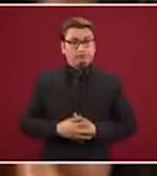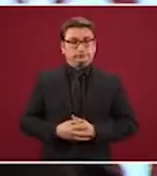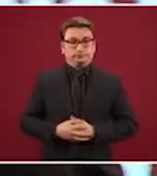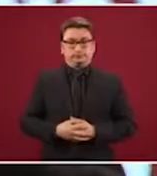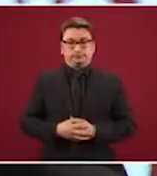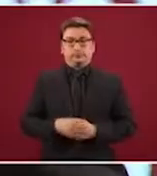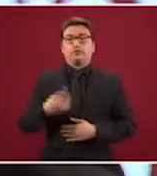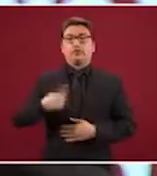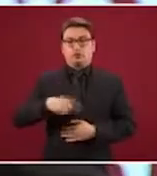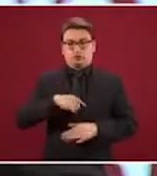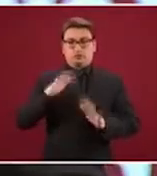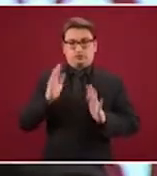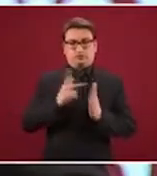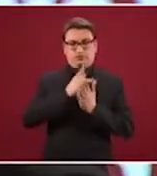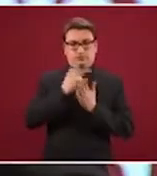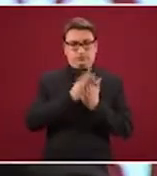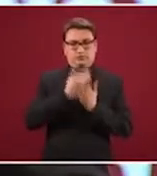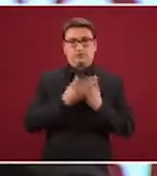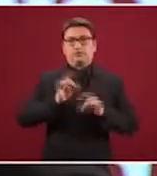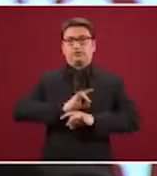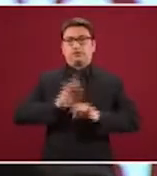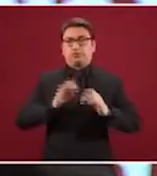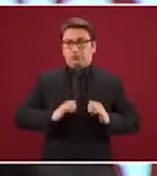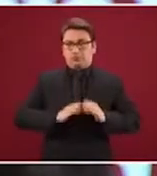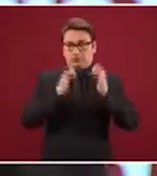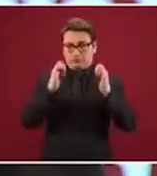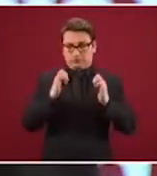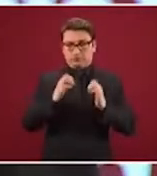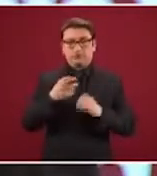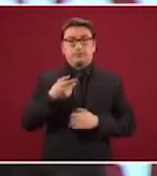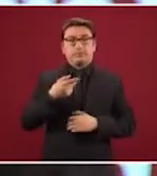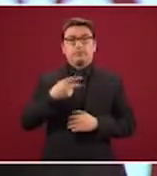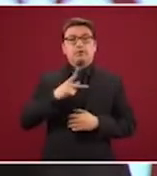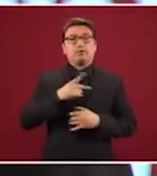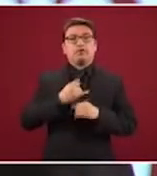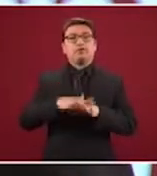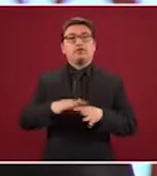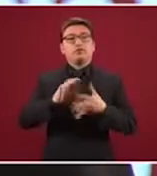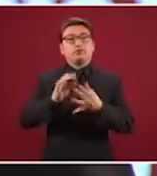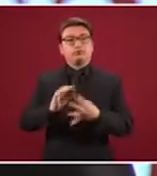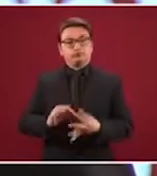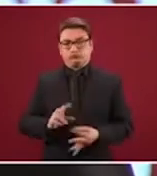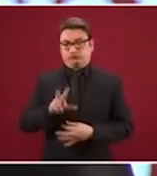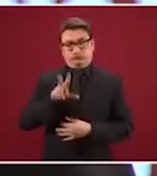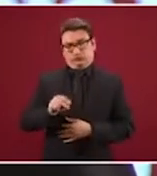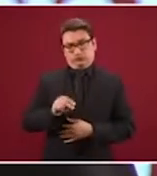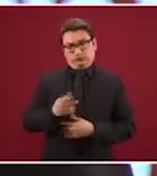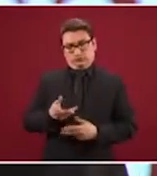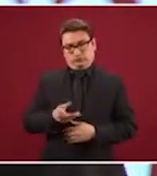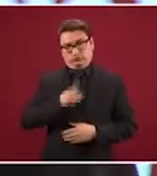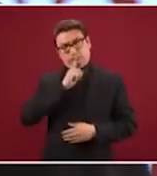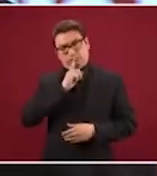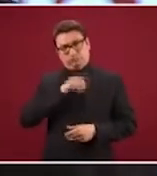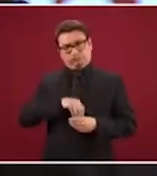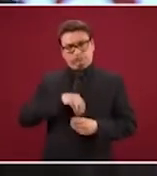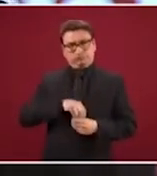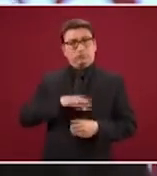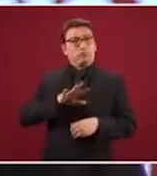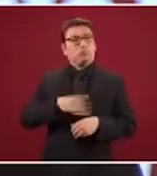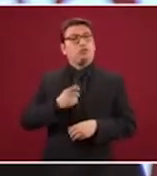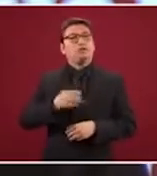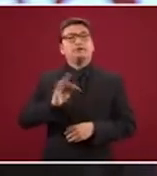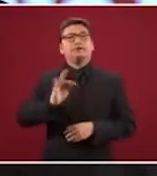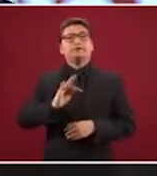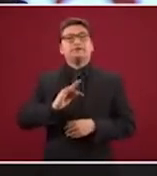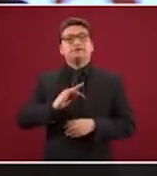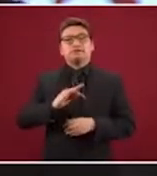Tenemos ya un plan de emergencia en curso, pero no voy a dar a conocer los detalles precisamente porque tal vez no sea lo